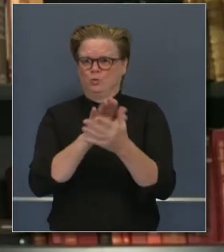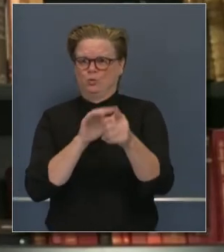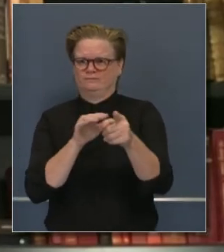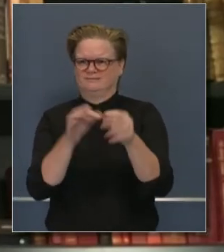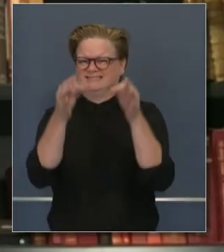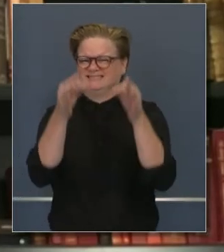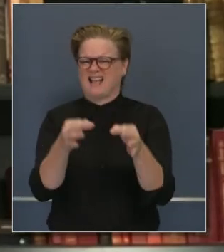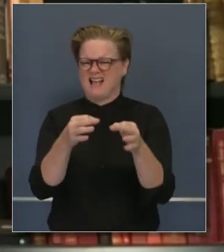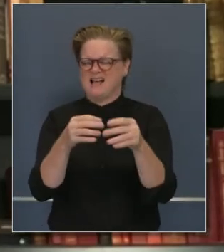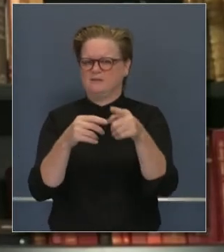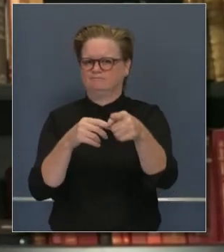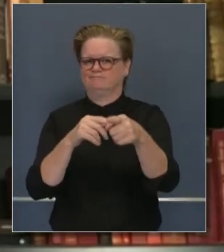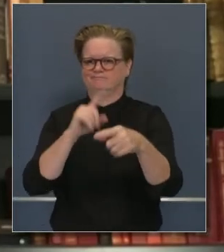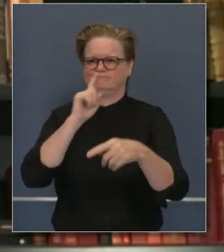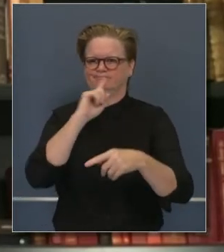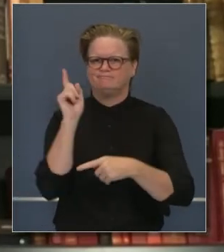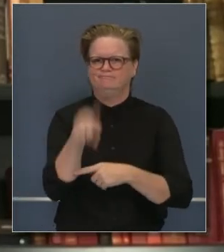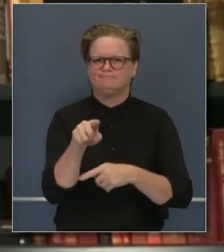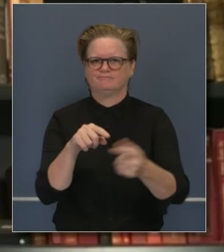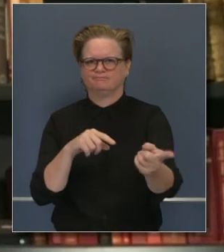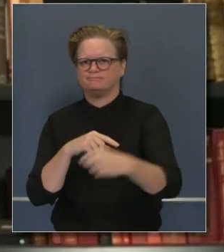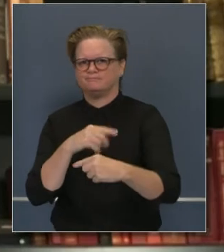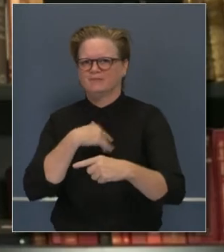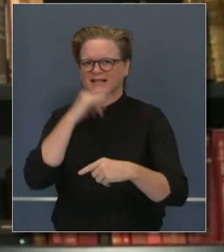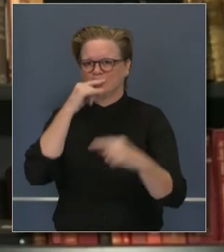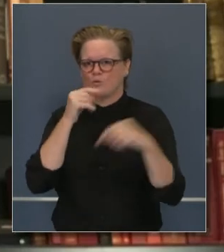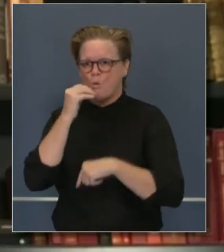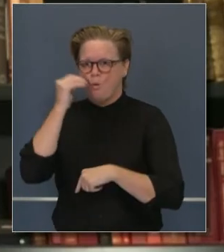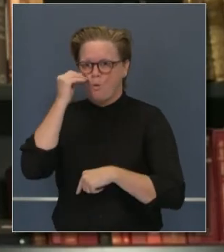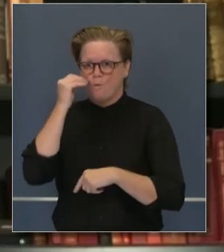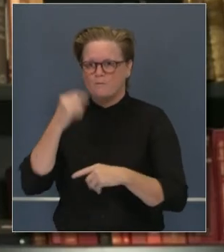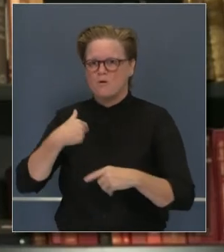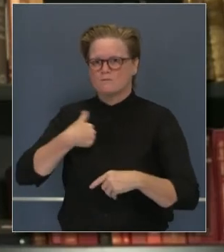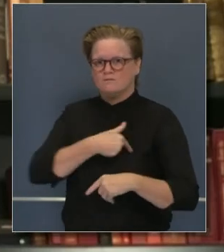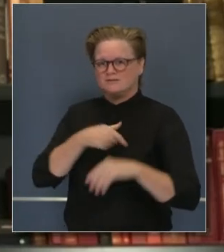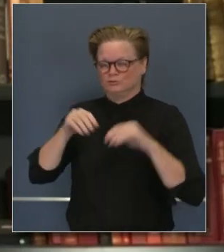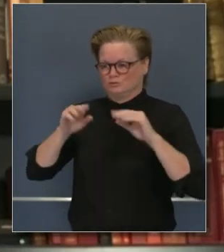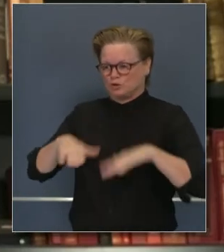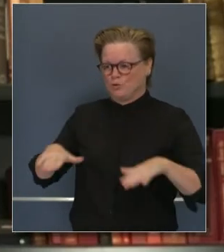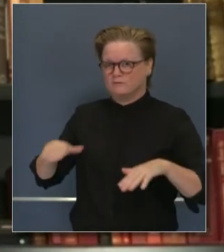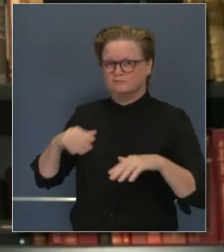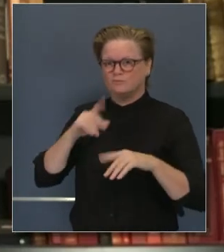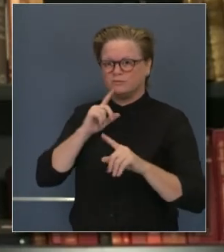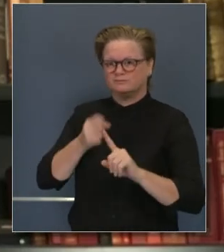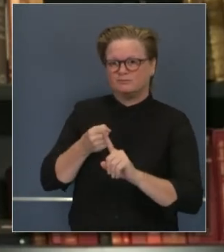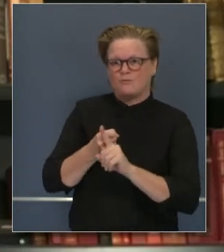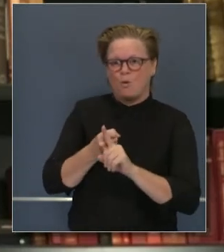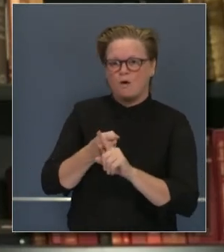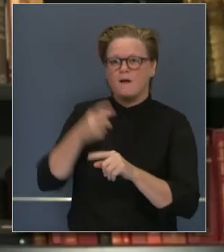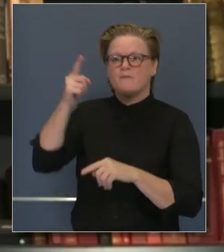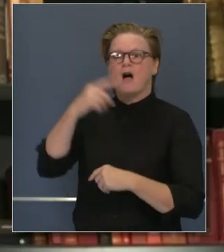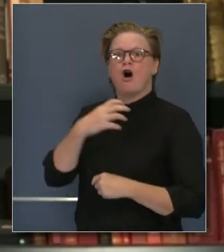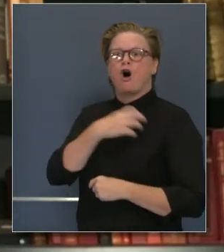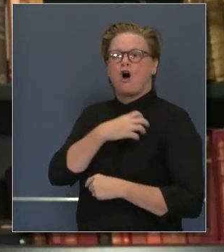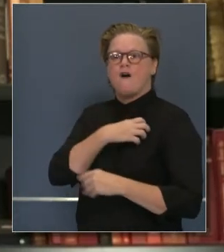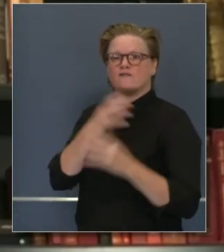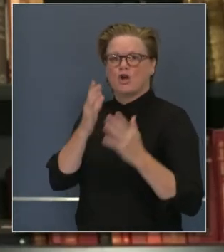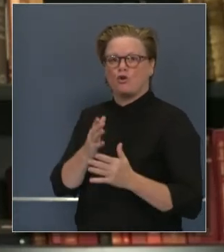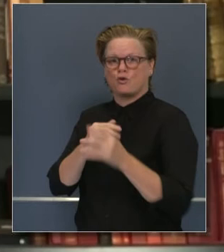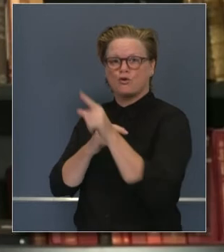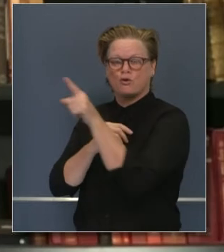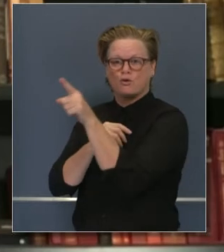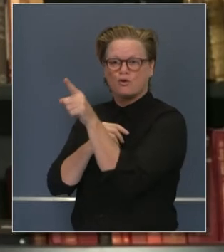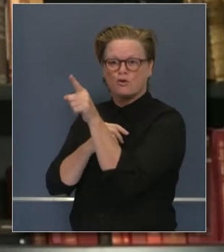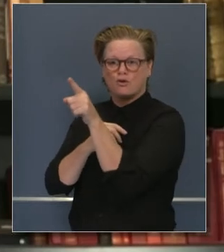En relación a mis tres hijos que fueron expuestos, fue un oficial de la policía de caminos expuesto,